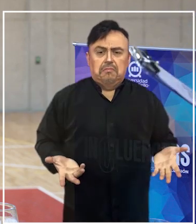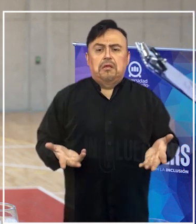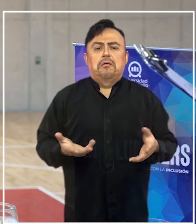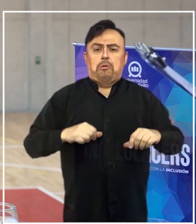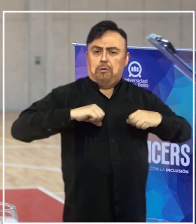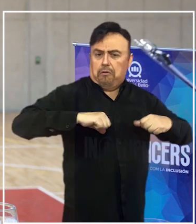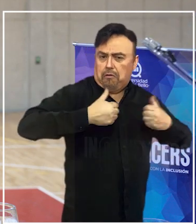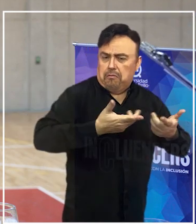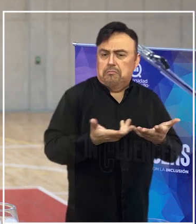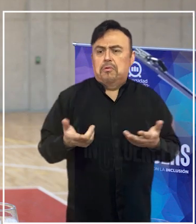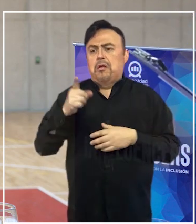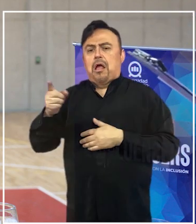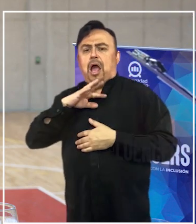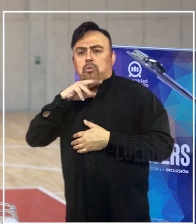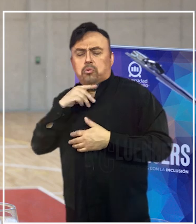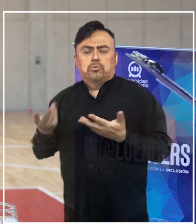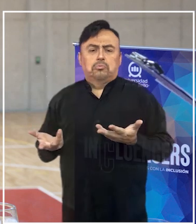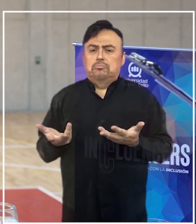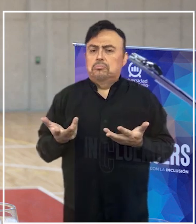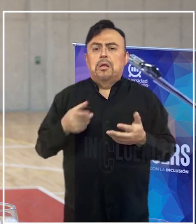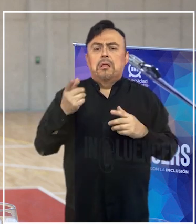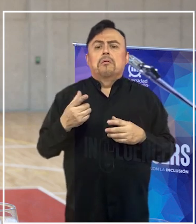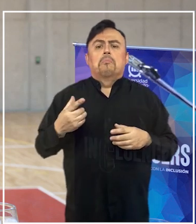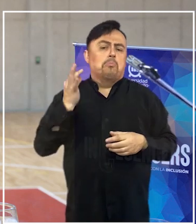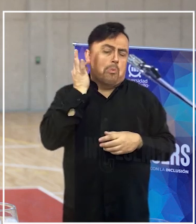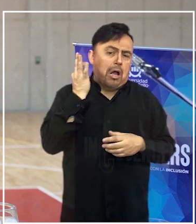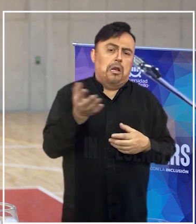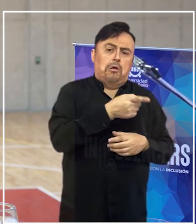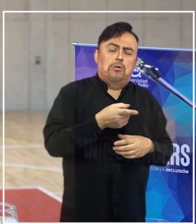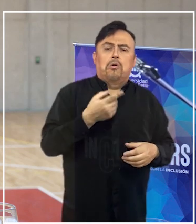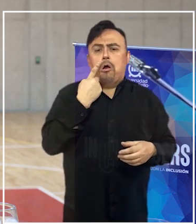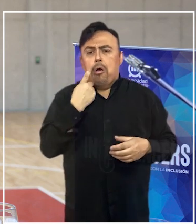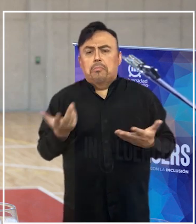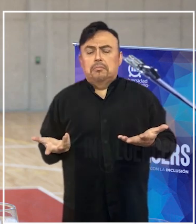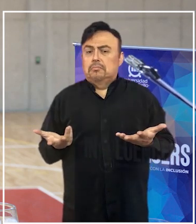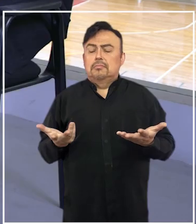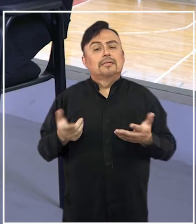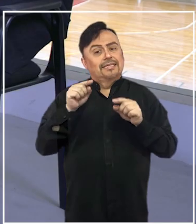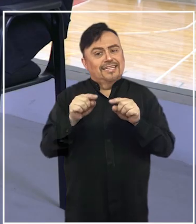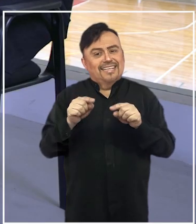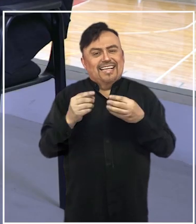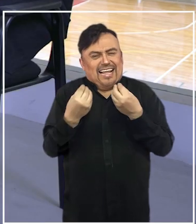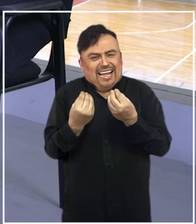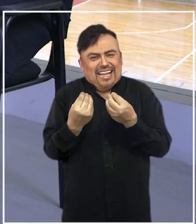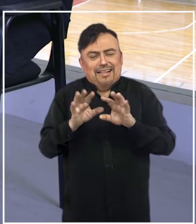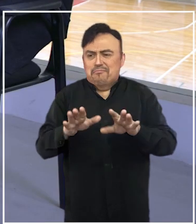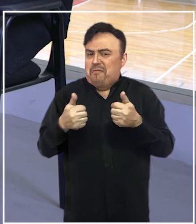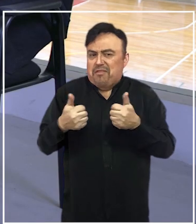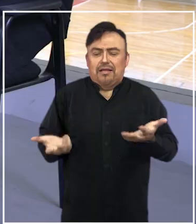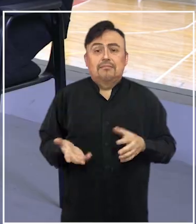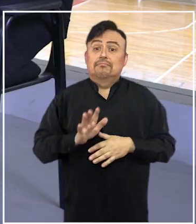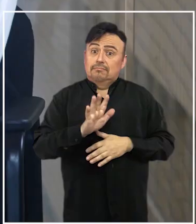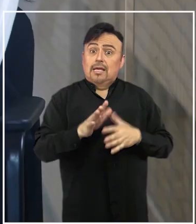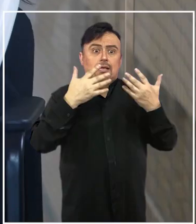juveniles, en otros casos adultos, en otros casos damas, en otros casos varones. Y creo que eso queda realmente muy bien. O